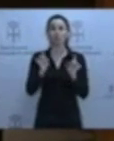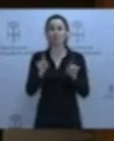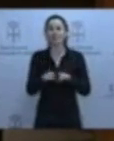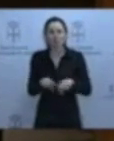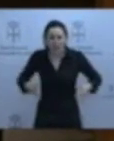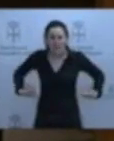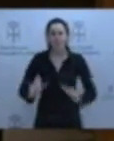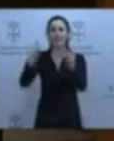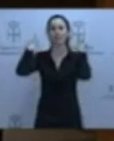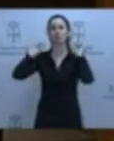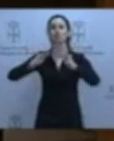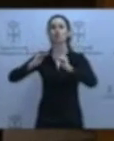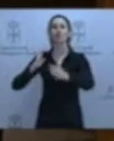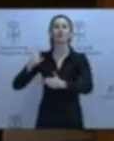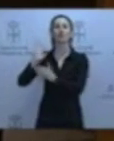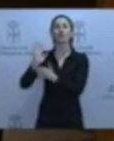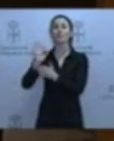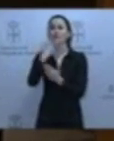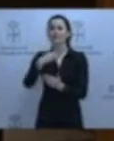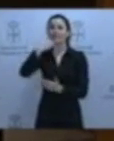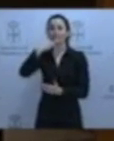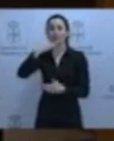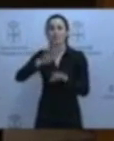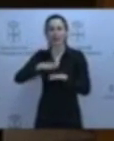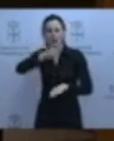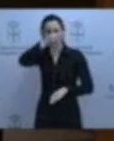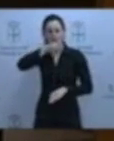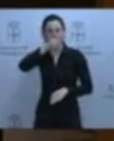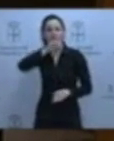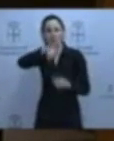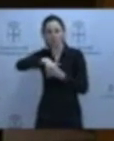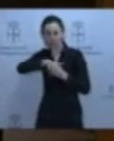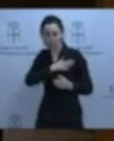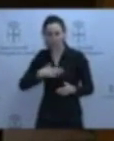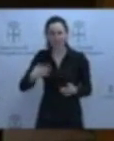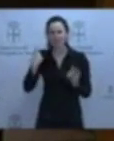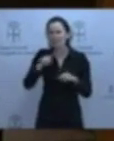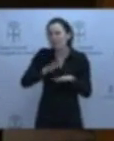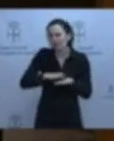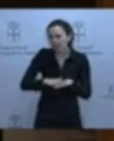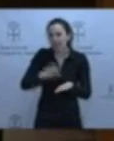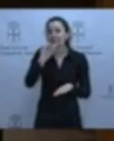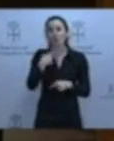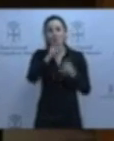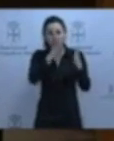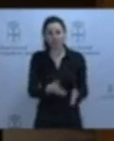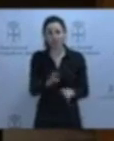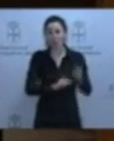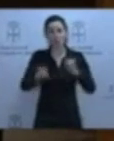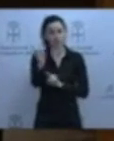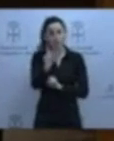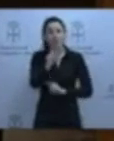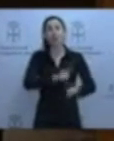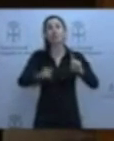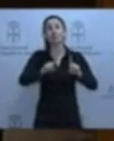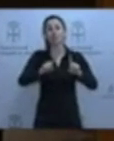representante y como candidato ideal para los socialistas que le quieren votar. ¿Sabe por qué? Porque si usted no resuelve ese dilema, el dilema lo van